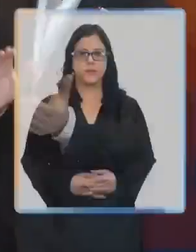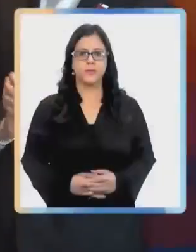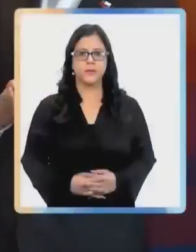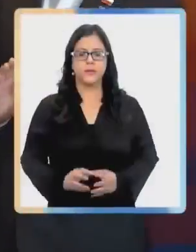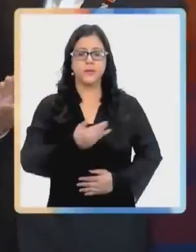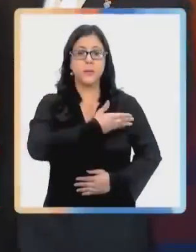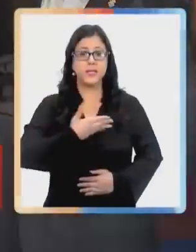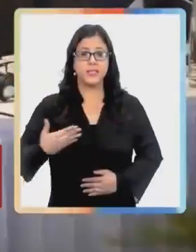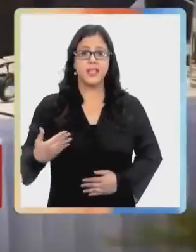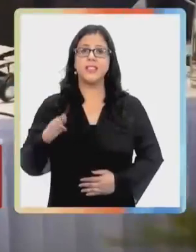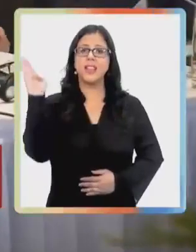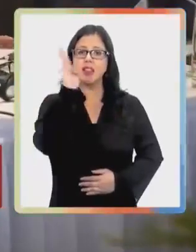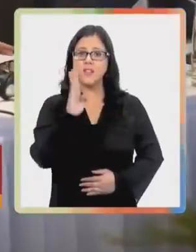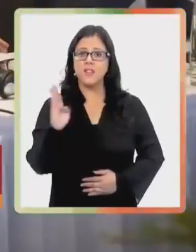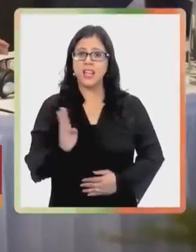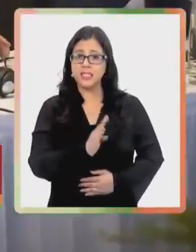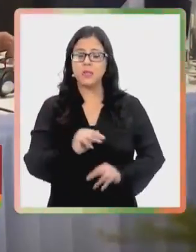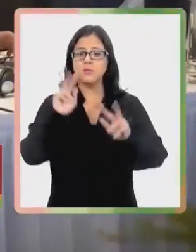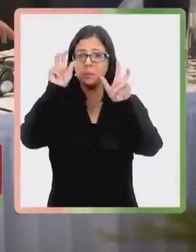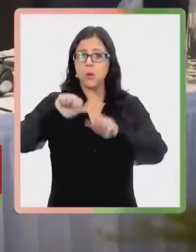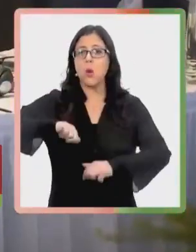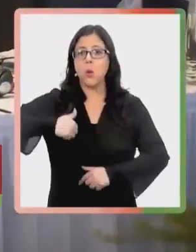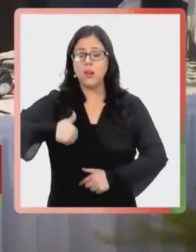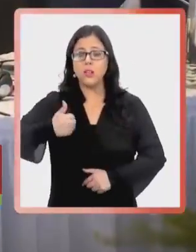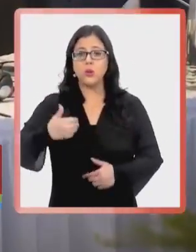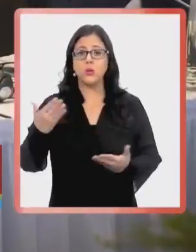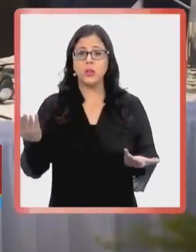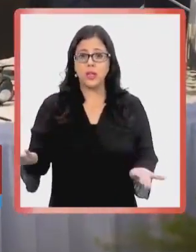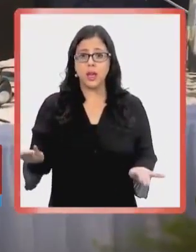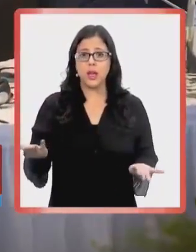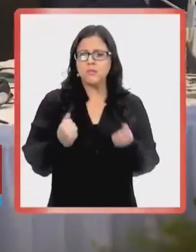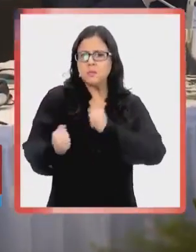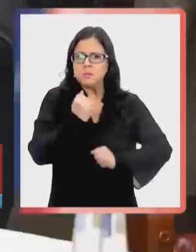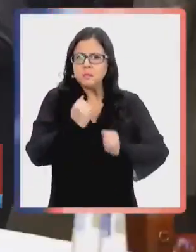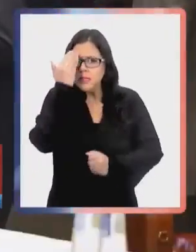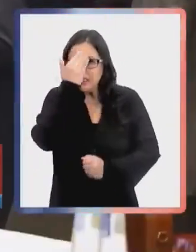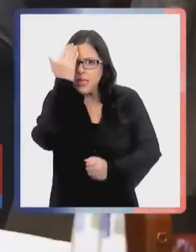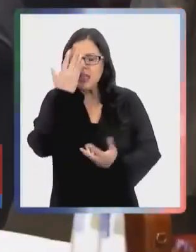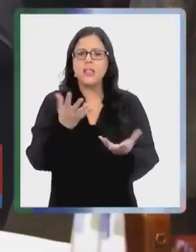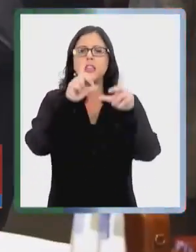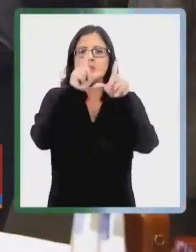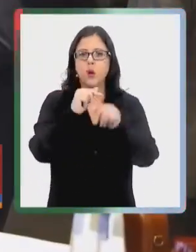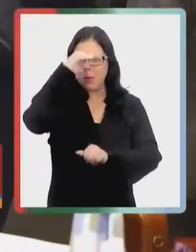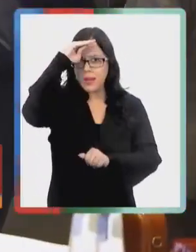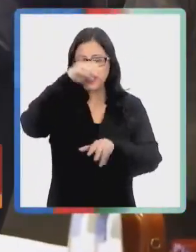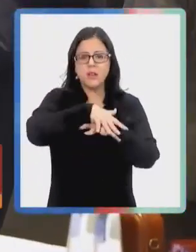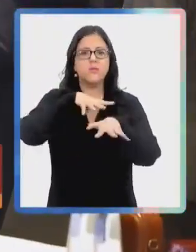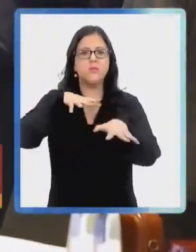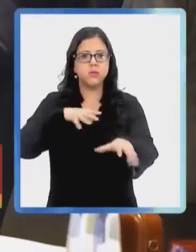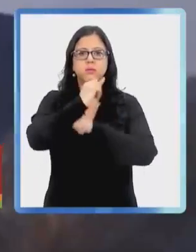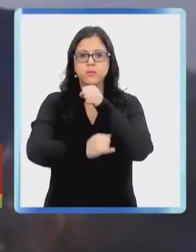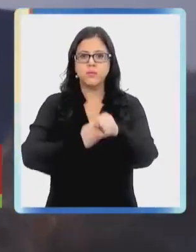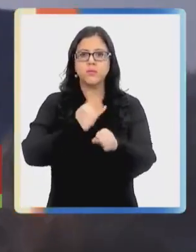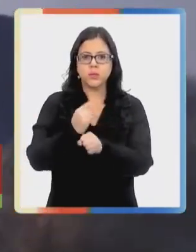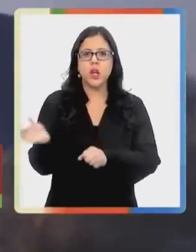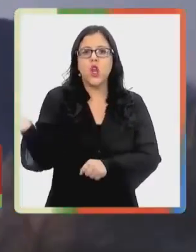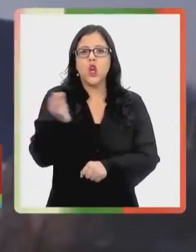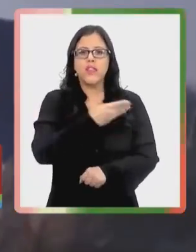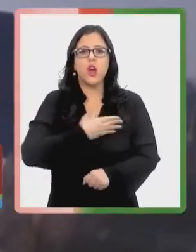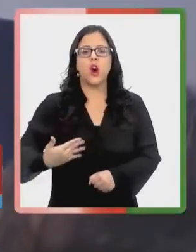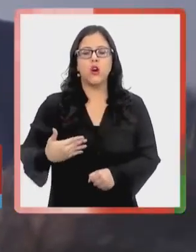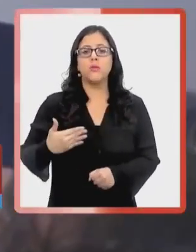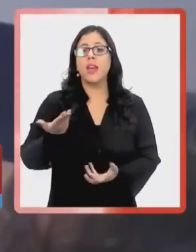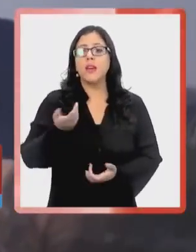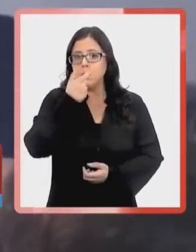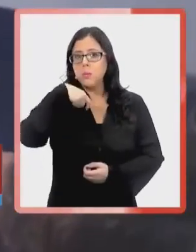El presidente de Brasil atribuyó a la juventud, ansiedad y poca experiencia en cumbres internacionales el llamado del mandatario Gabriel Boric